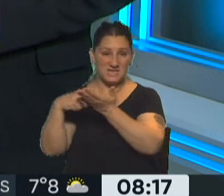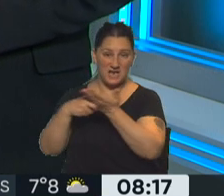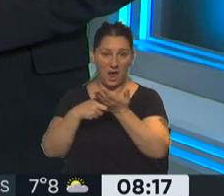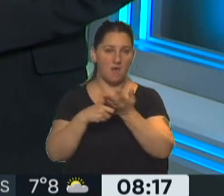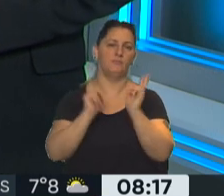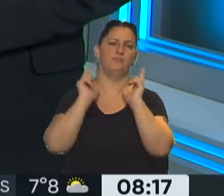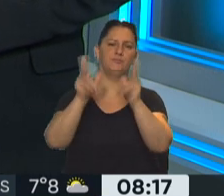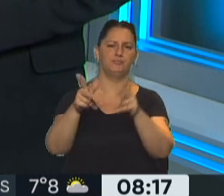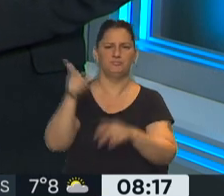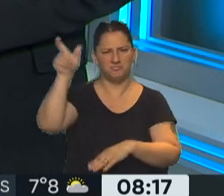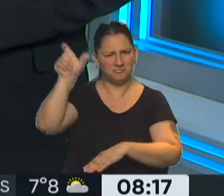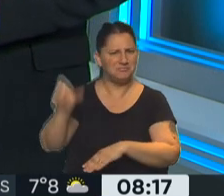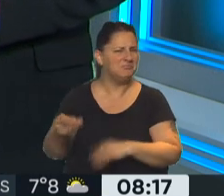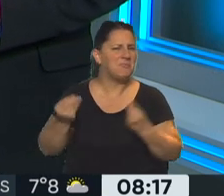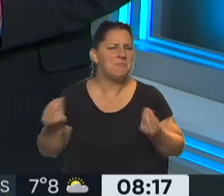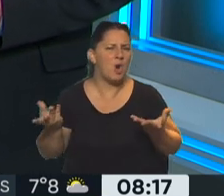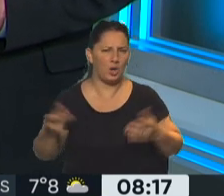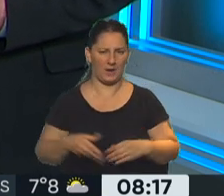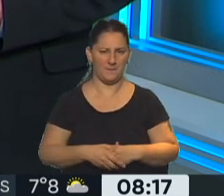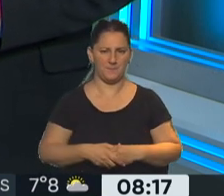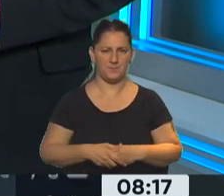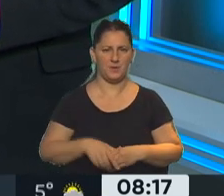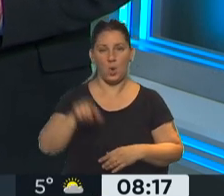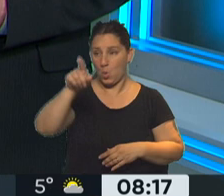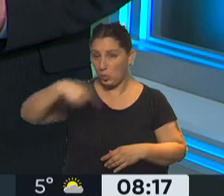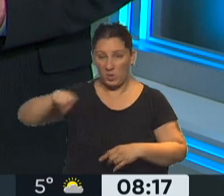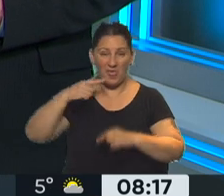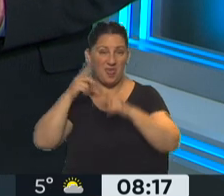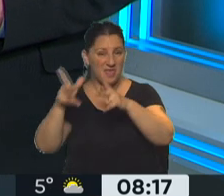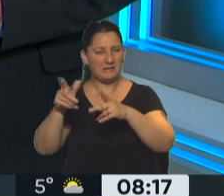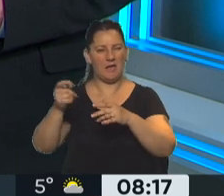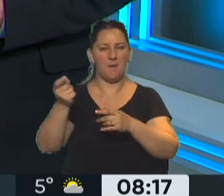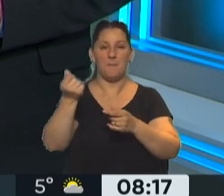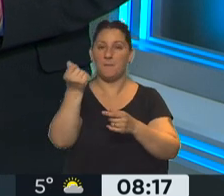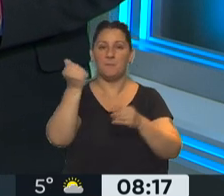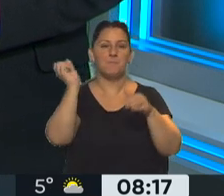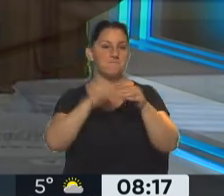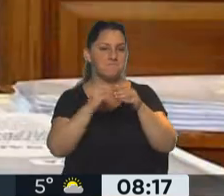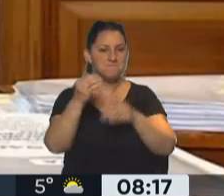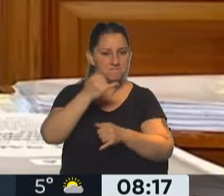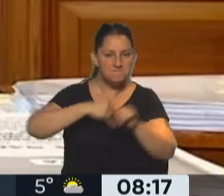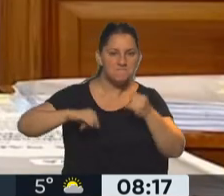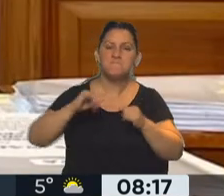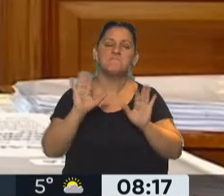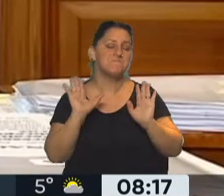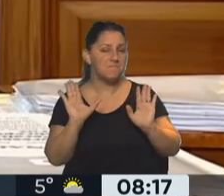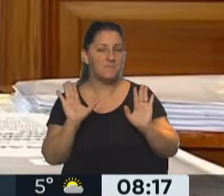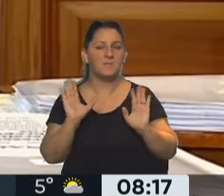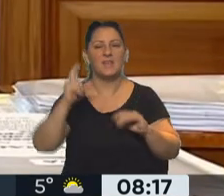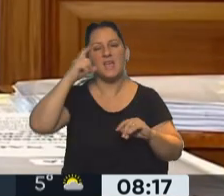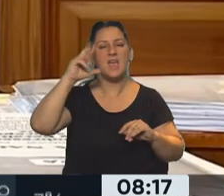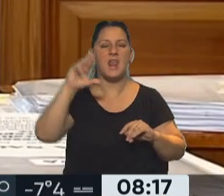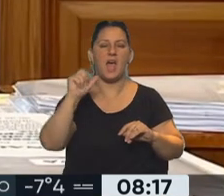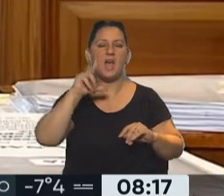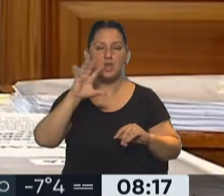¿por qué está este hombre aquí? Ustedes dicen que él manejó fondos del erario, pero no aclaran de qué erario,